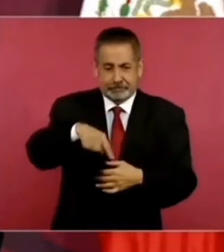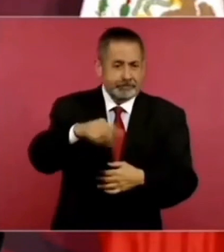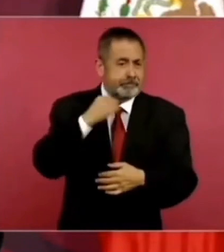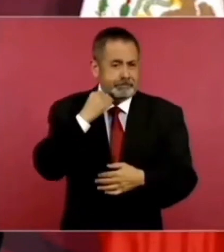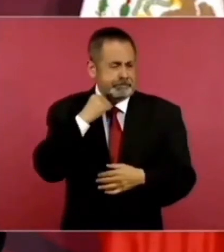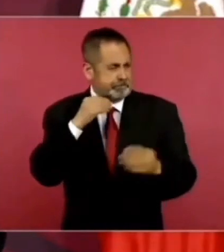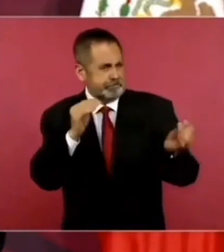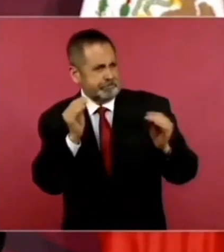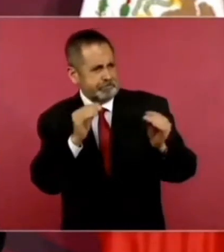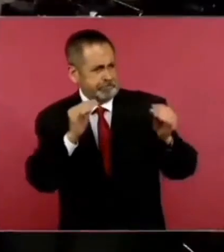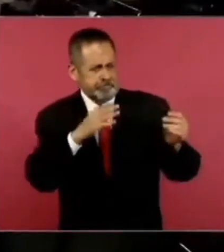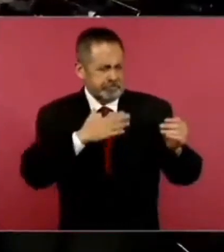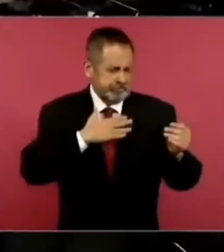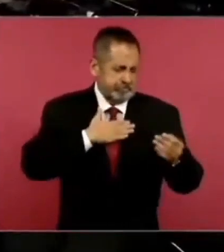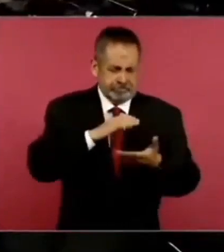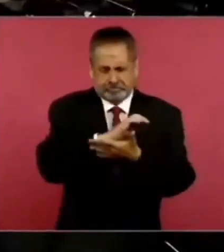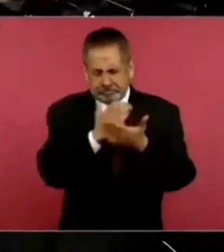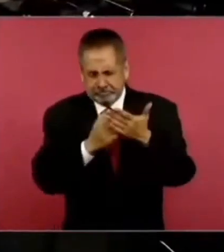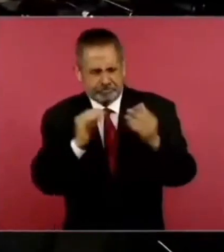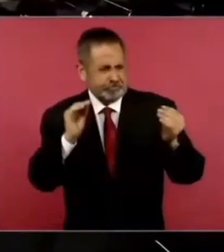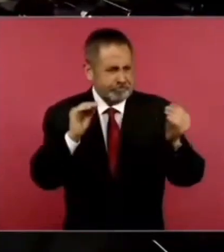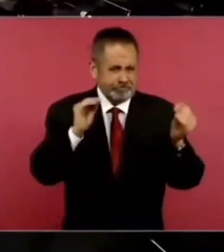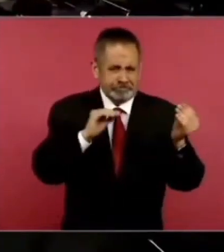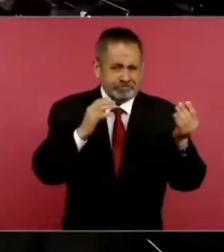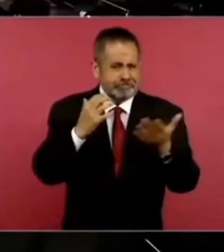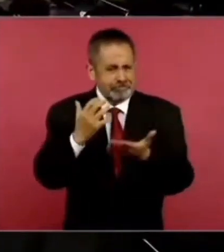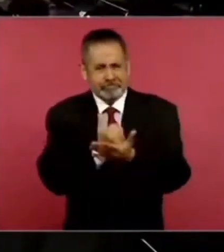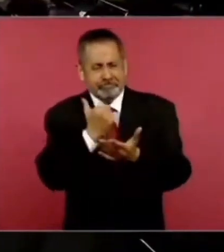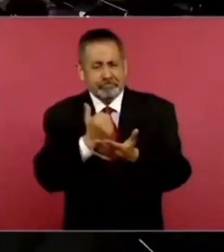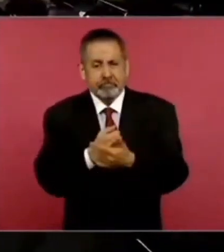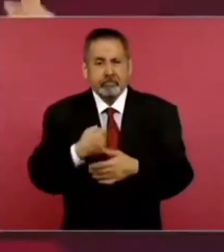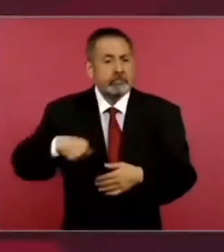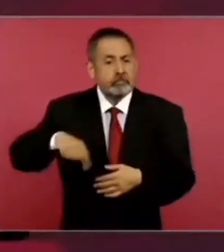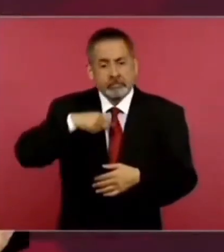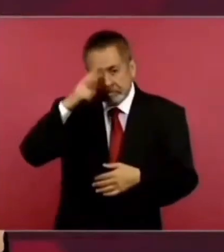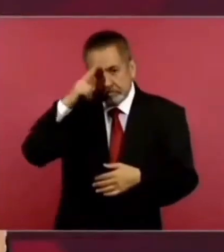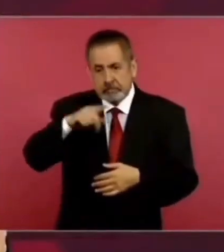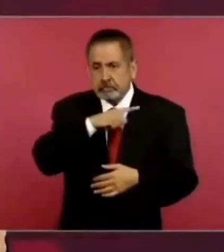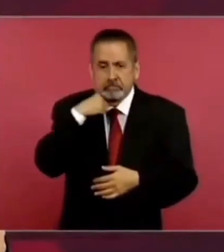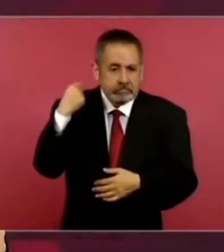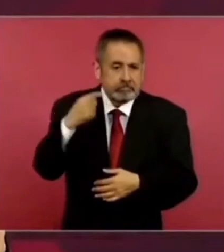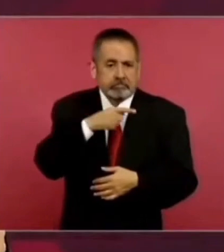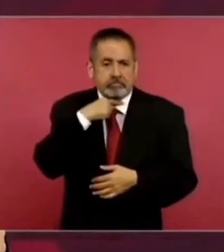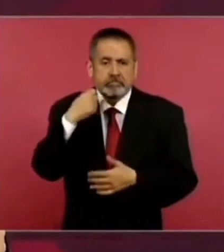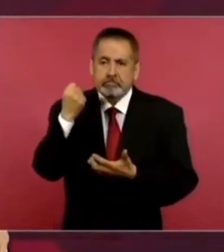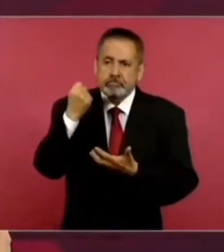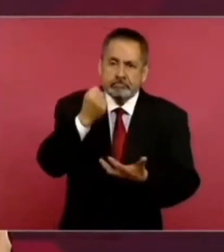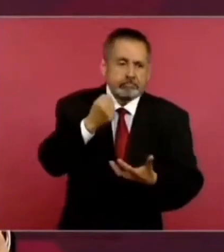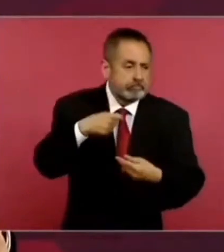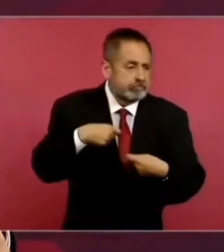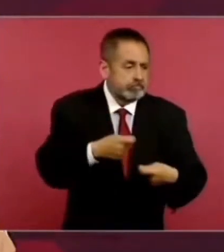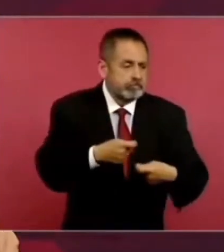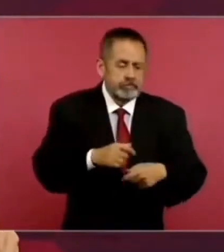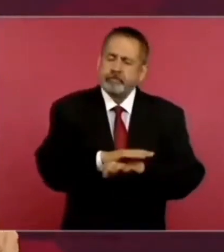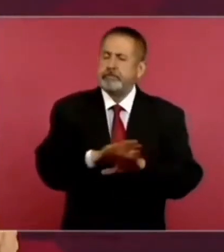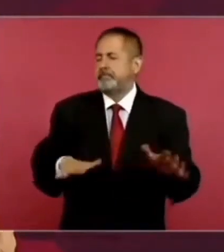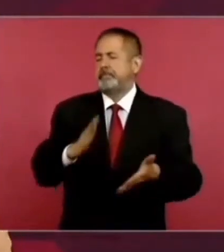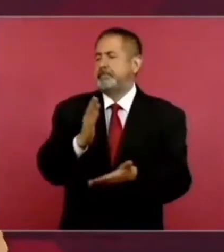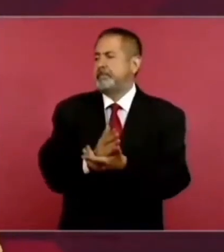y sacaban provecho del presupuesto. Ahora no.